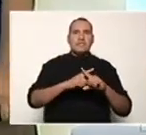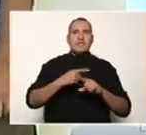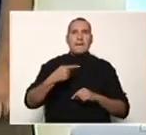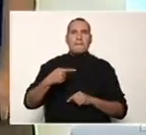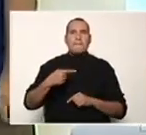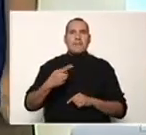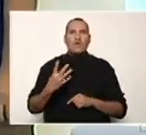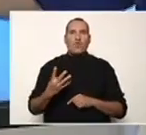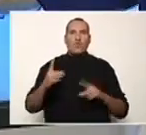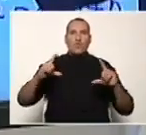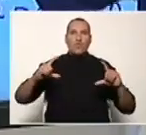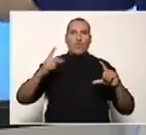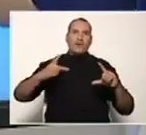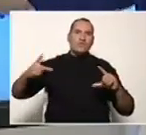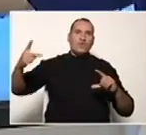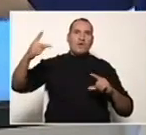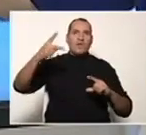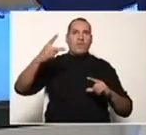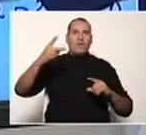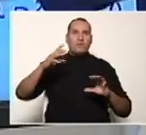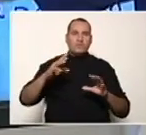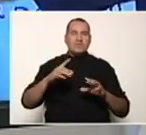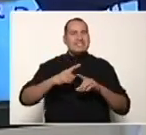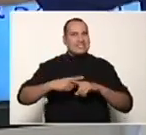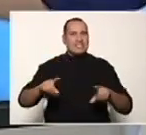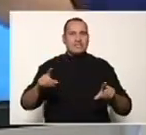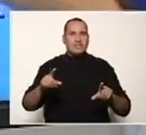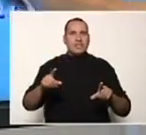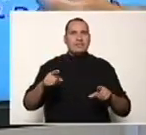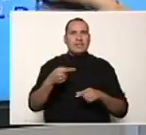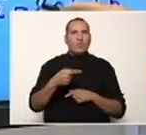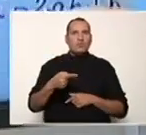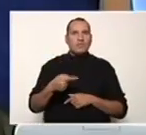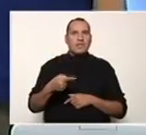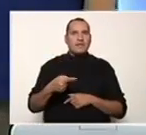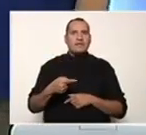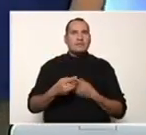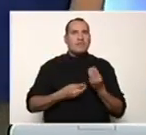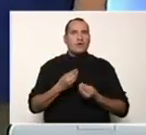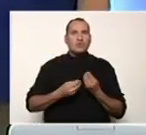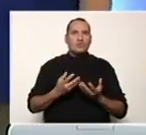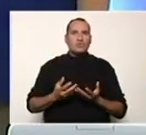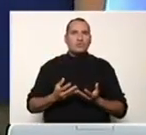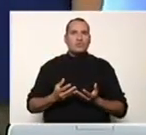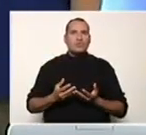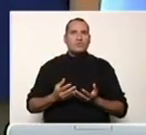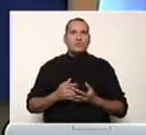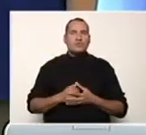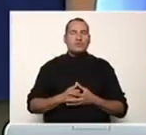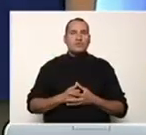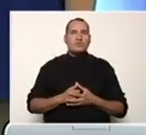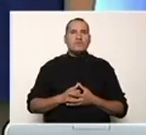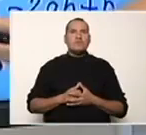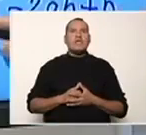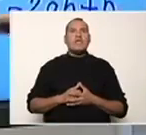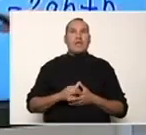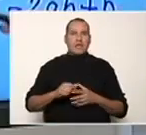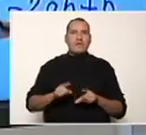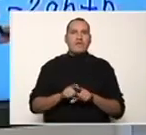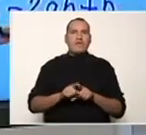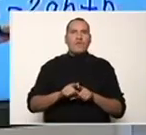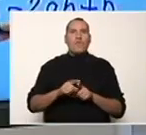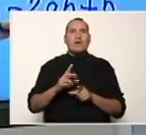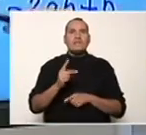de una diferencia, de una resta. Vamos a aplicar, pero ahora este desarrollo. Cuadrado de una